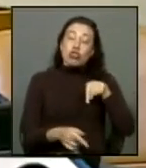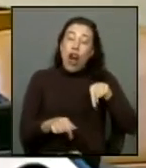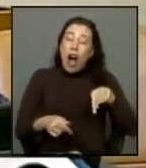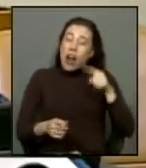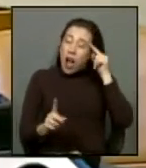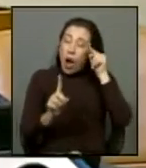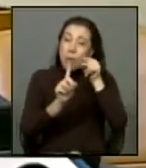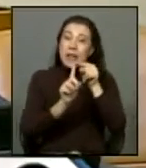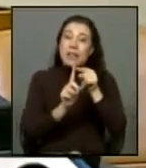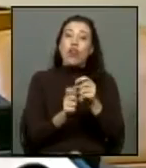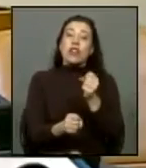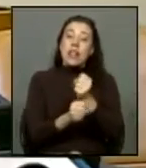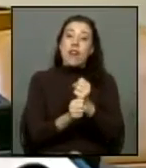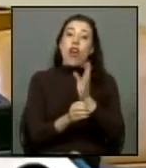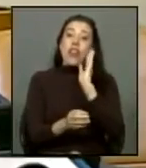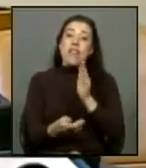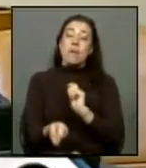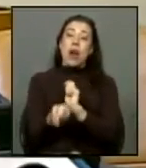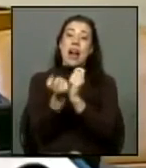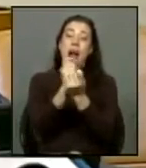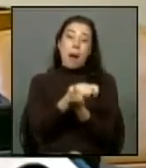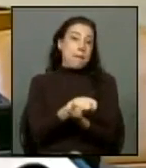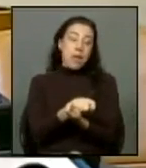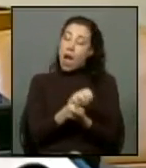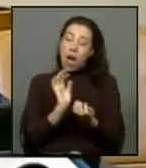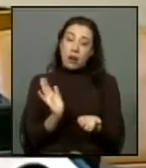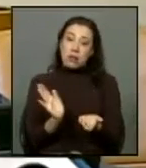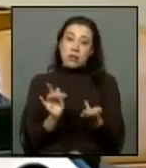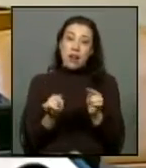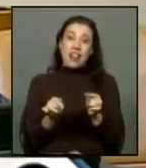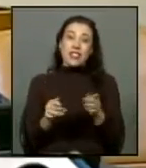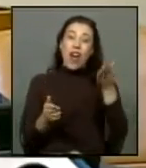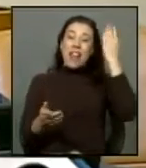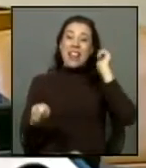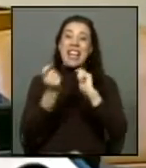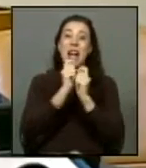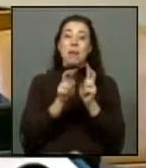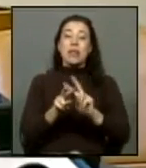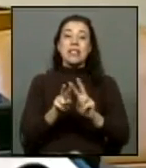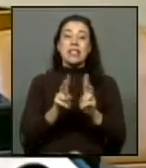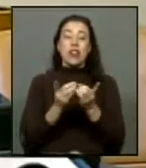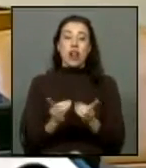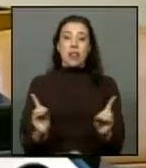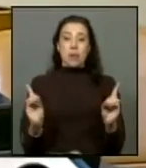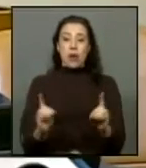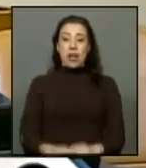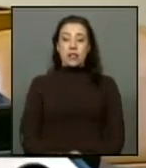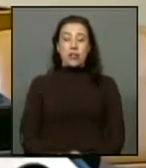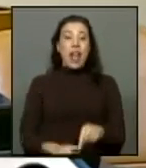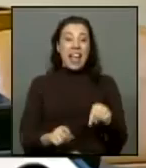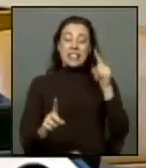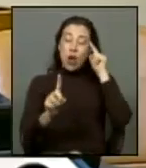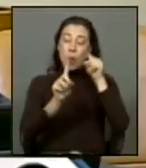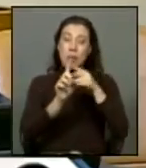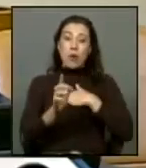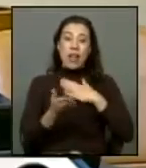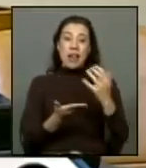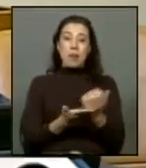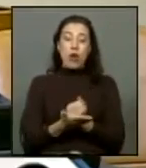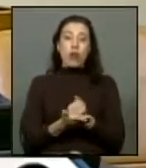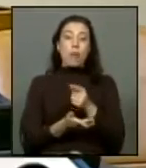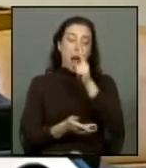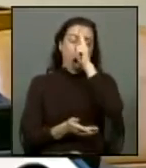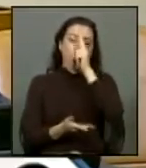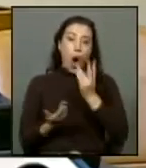inexcusable de revertir estos cambios en democracia para allá vamos presidente justamente en